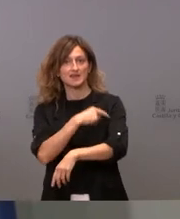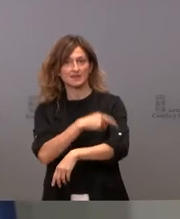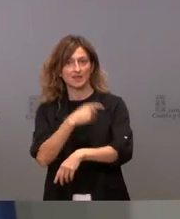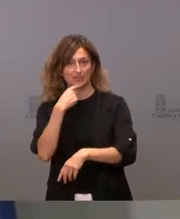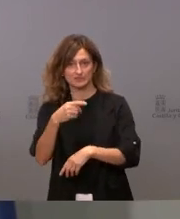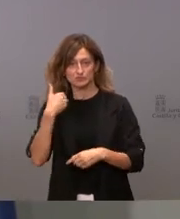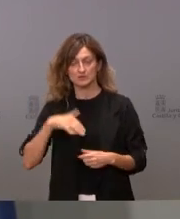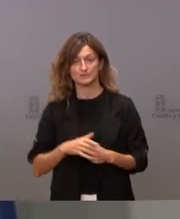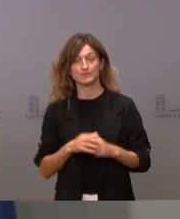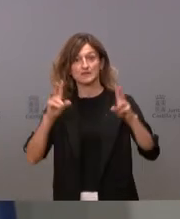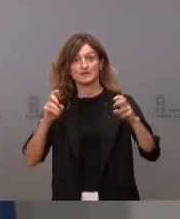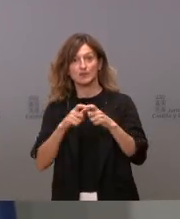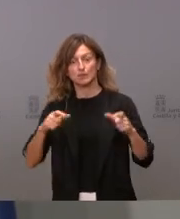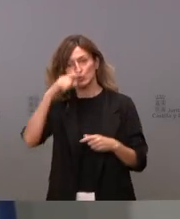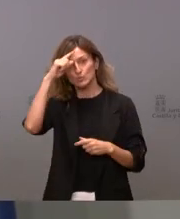Y sobre el bono cultural,